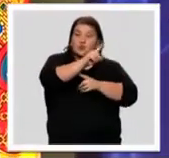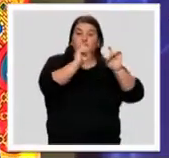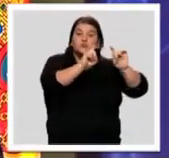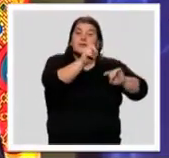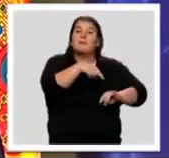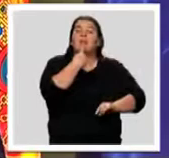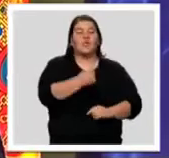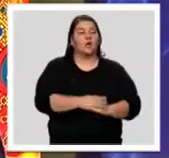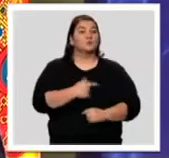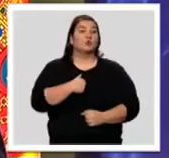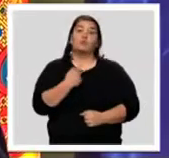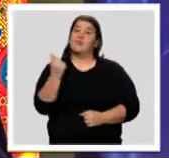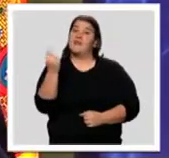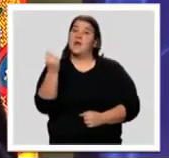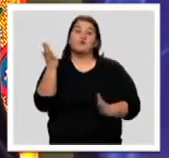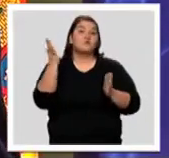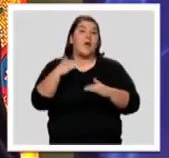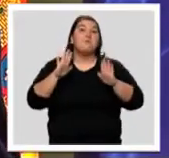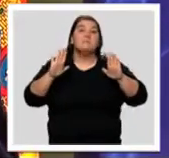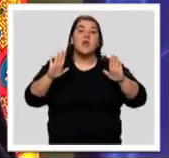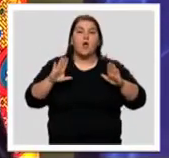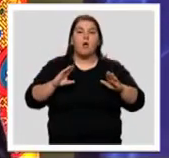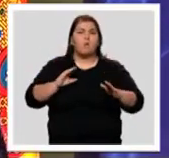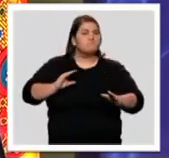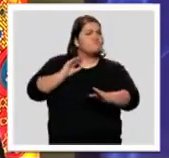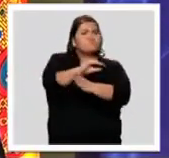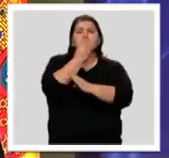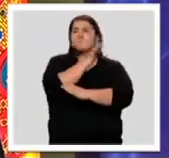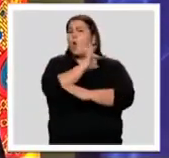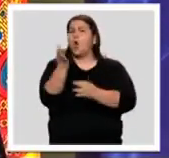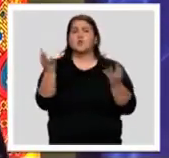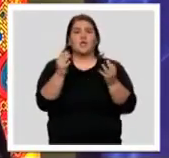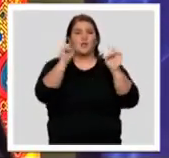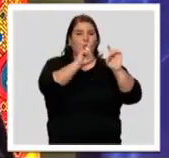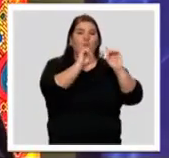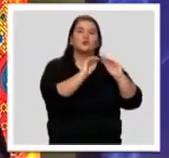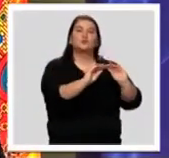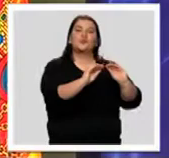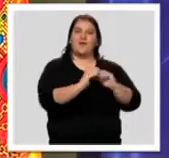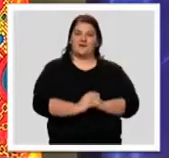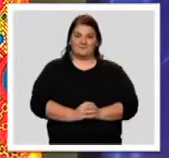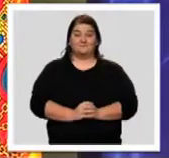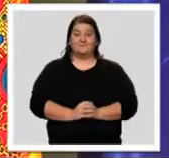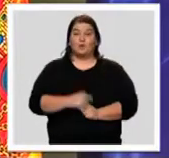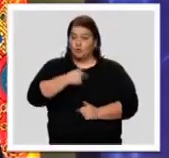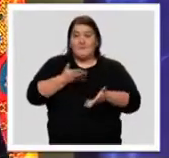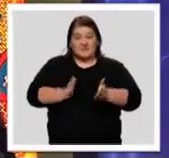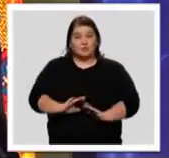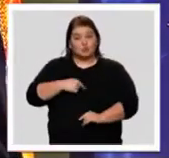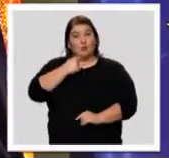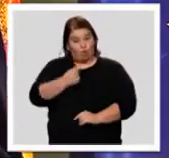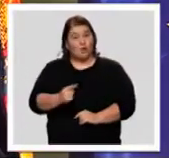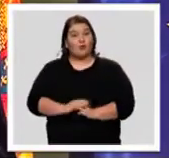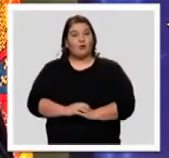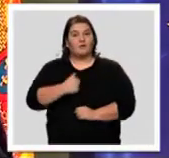decían no tengo dinero, pero mi mejor inversión es tu educación. Eso es lo que sigo diciendo a mis hijos